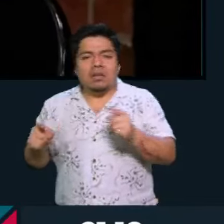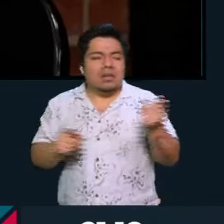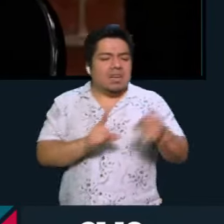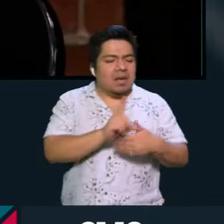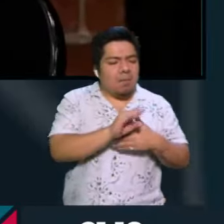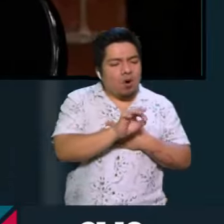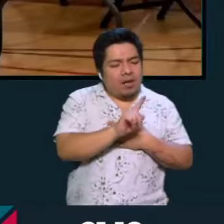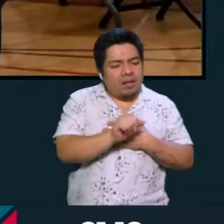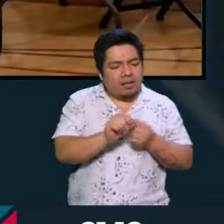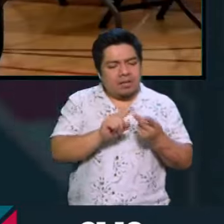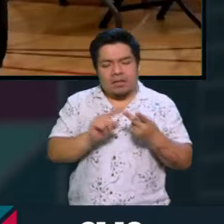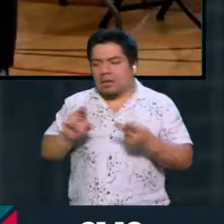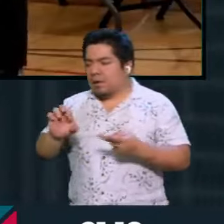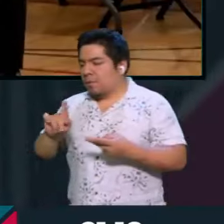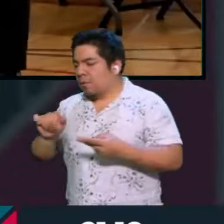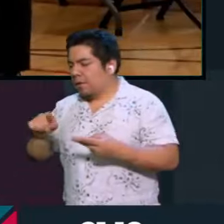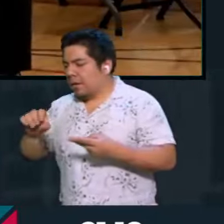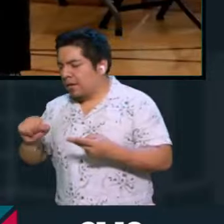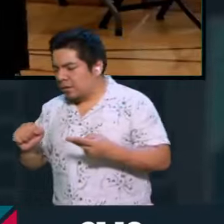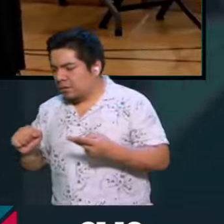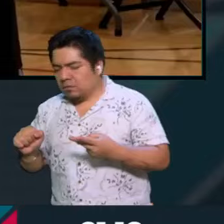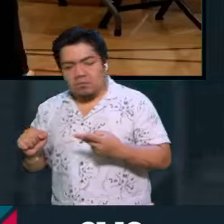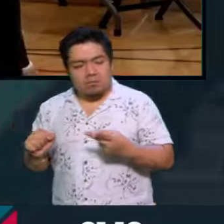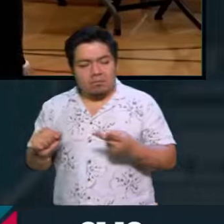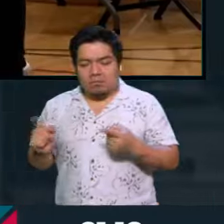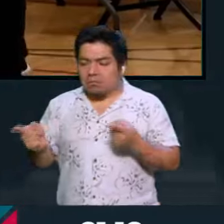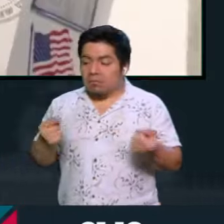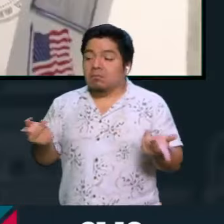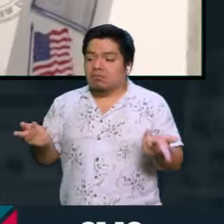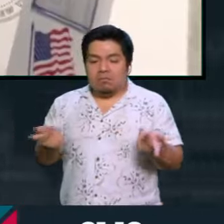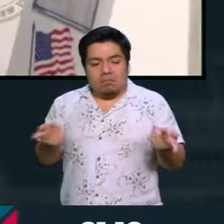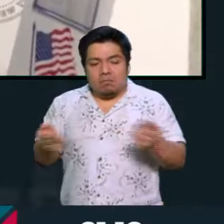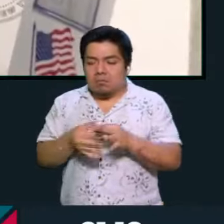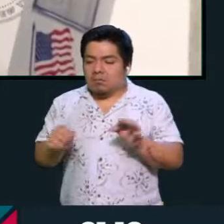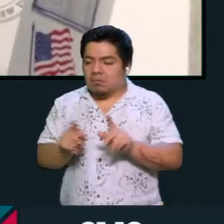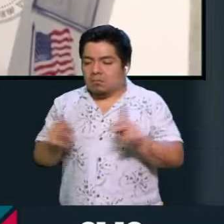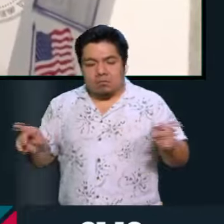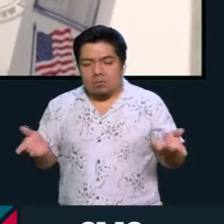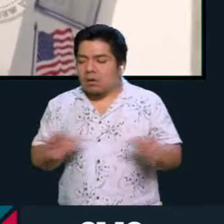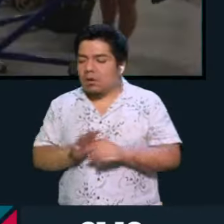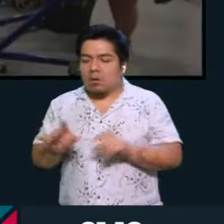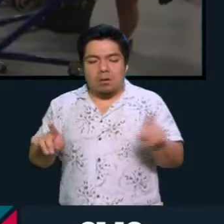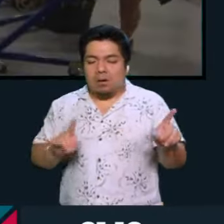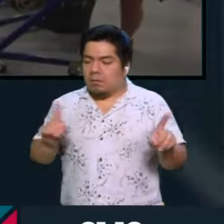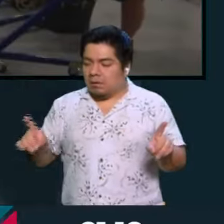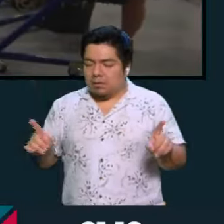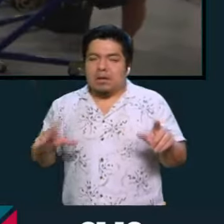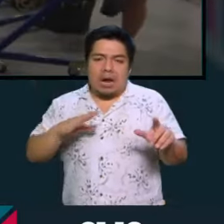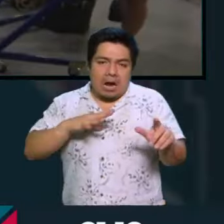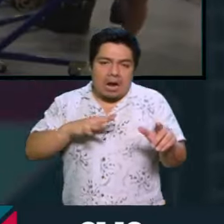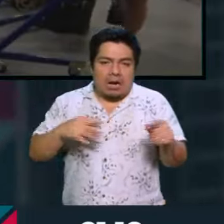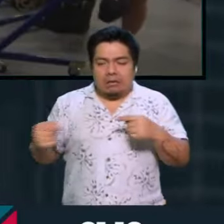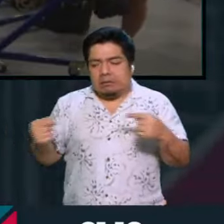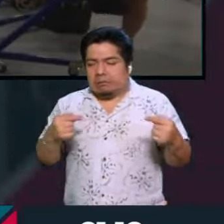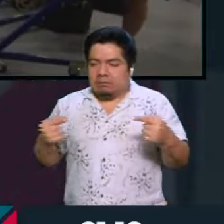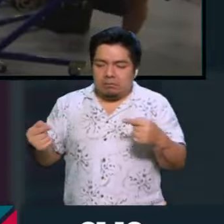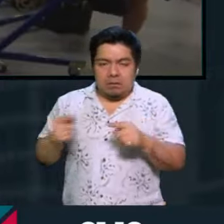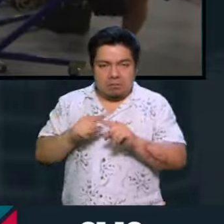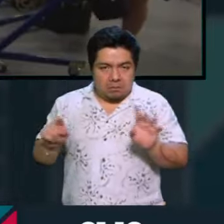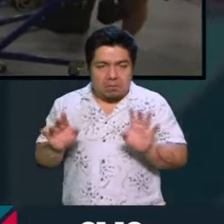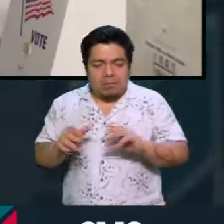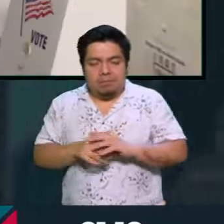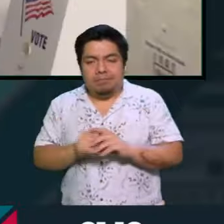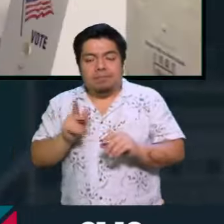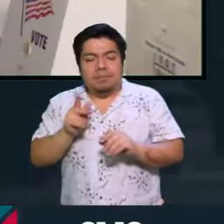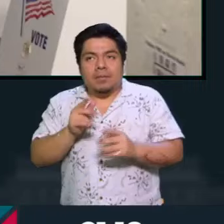demócratas y republicanos? A ver, que nos la digan, no, que pudiera uno... Digo, claro que las hay y habría una discusión ahí de otro tipo, pero en realidad